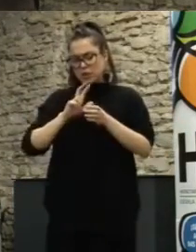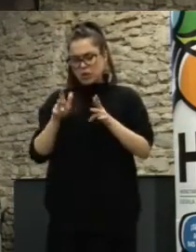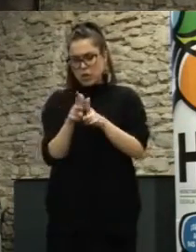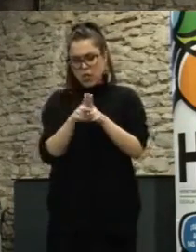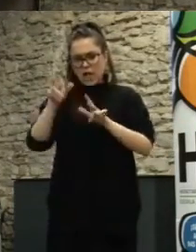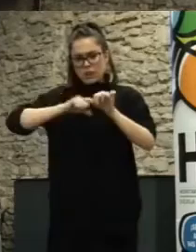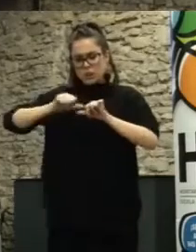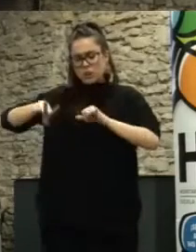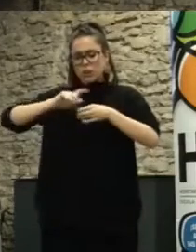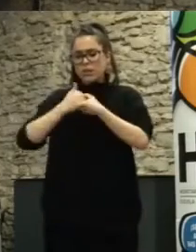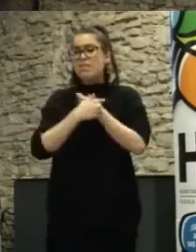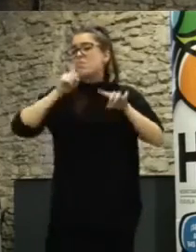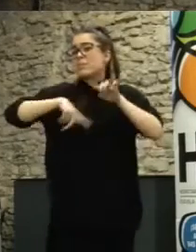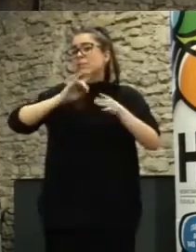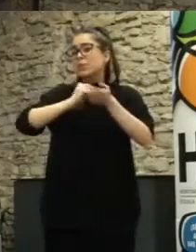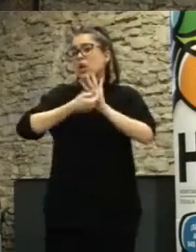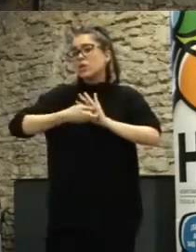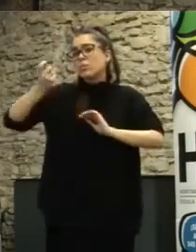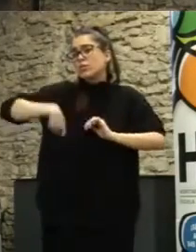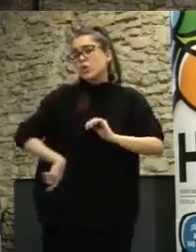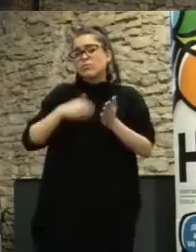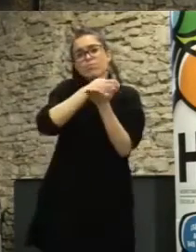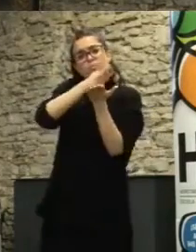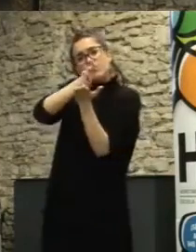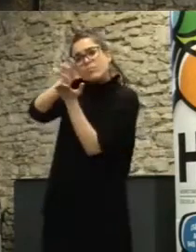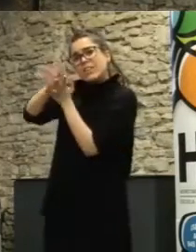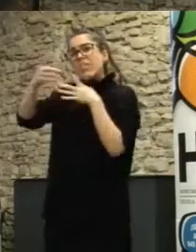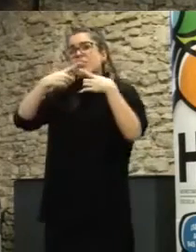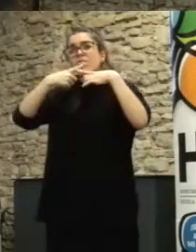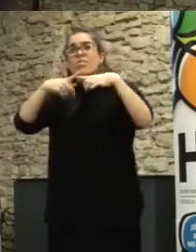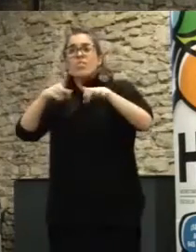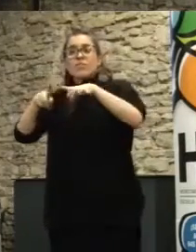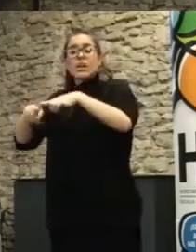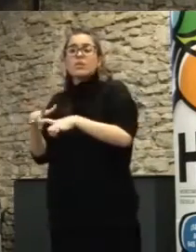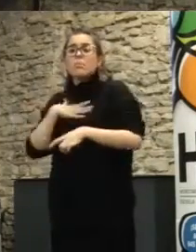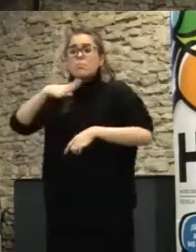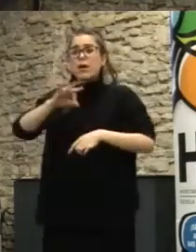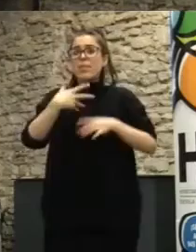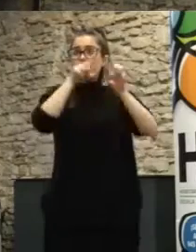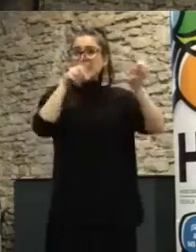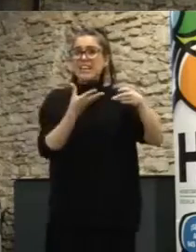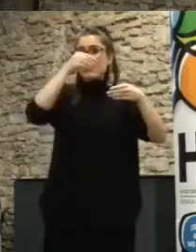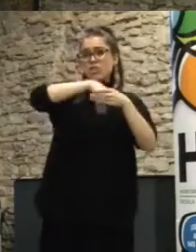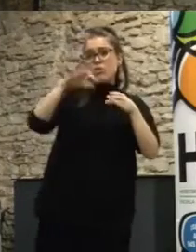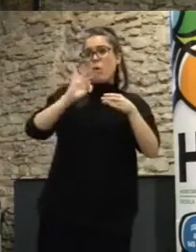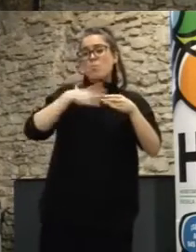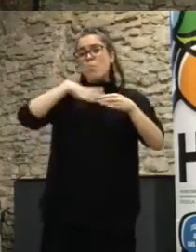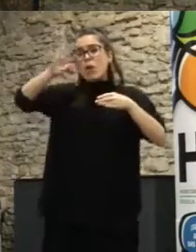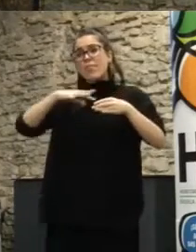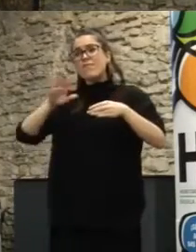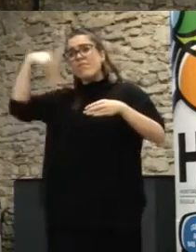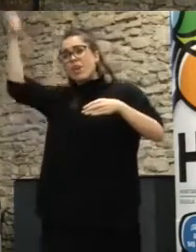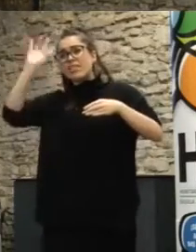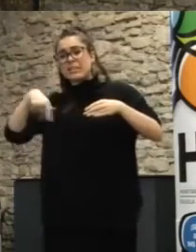sociales bueno en fin depende del proyecto perfiles de dentro de la casa y de fuera y de la casa digo de la administración